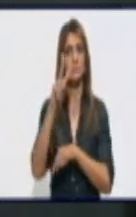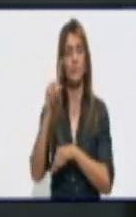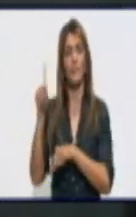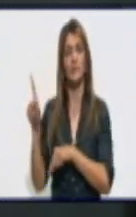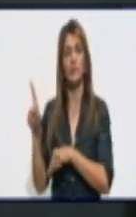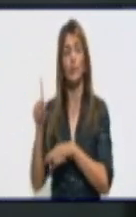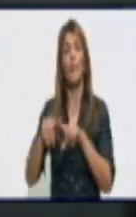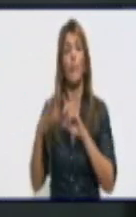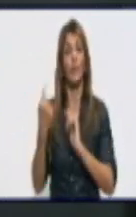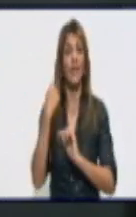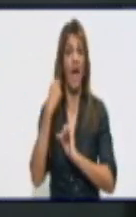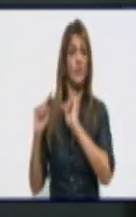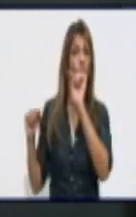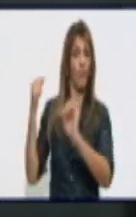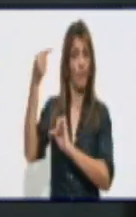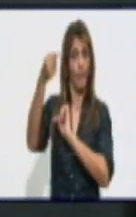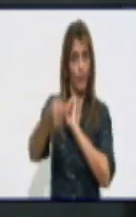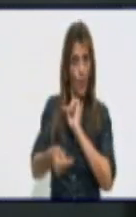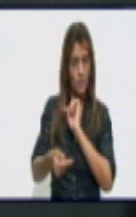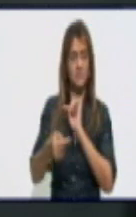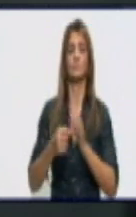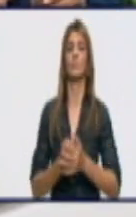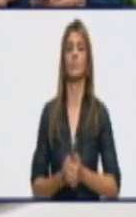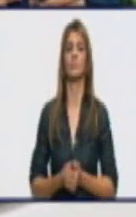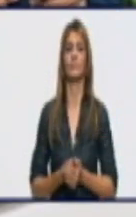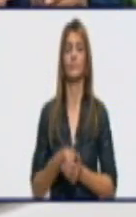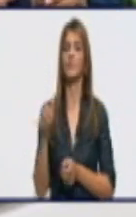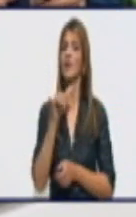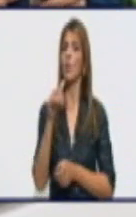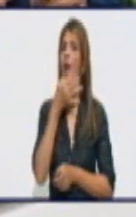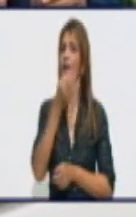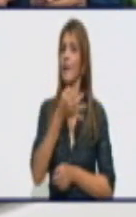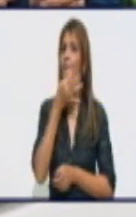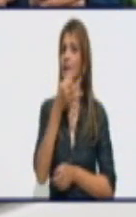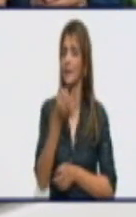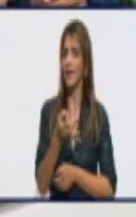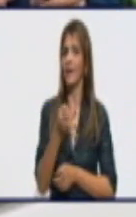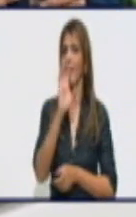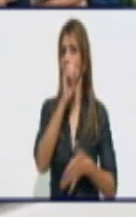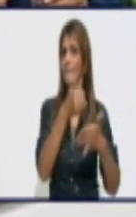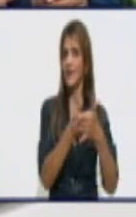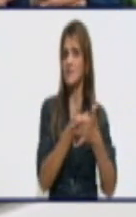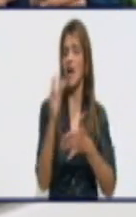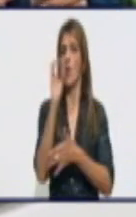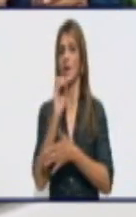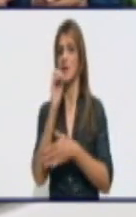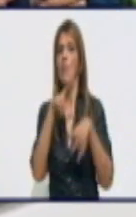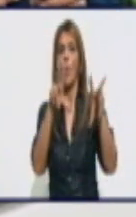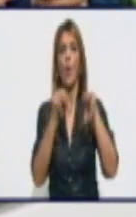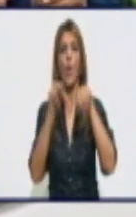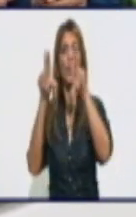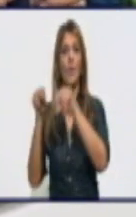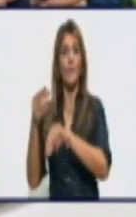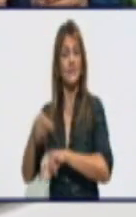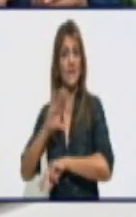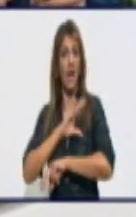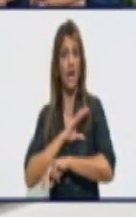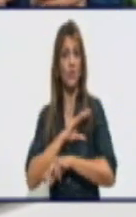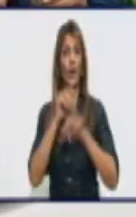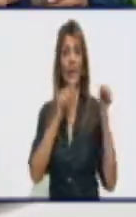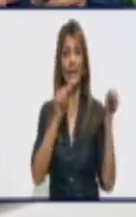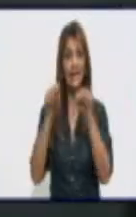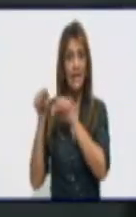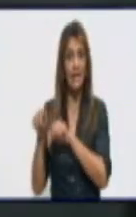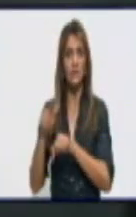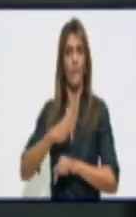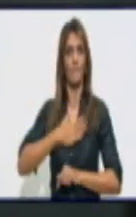al igual que expliqué para el sector estatal, que los cálculos van a estar basados con los nuevos salarios, en estos sectores también